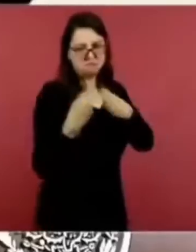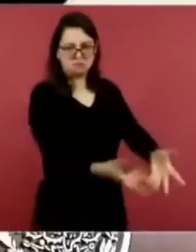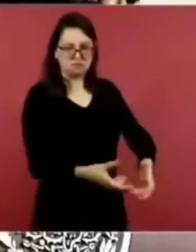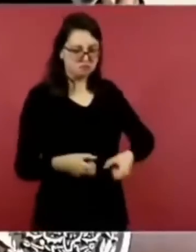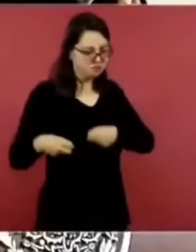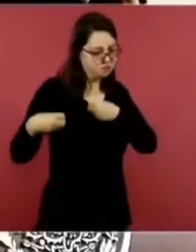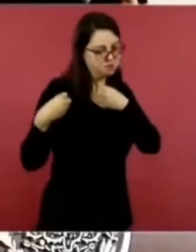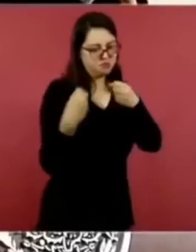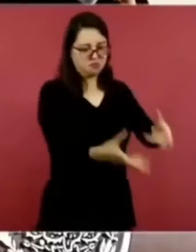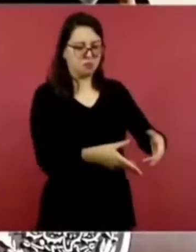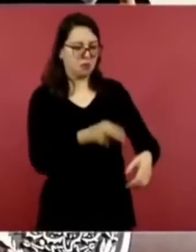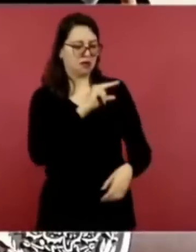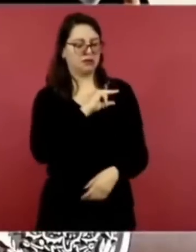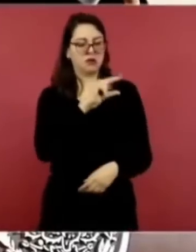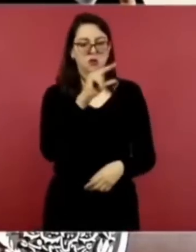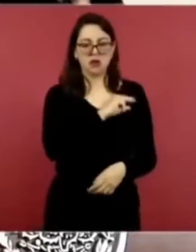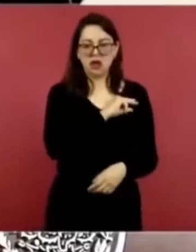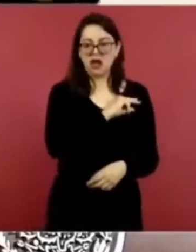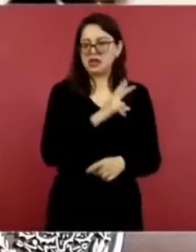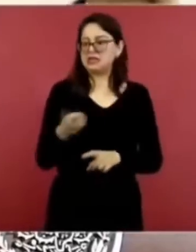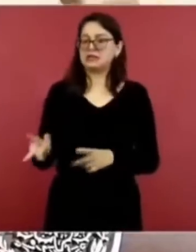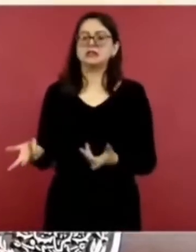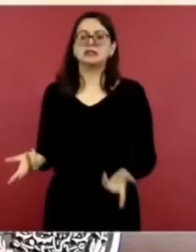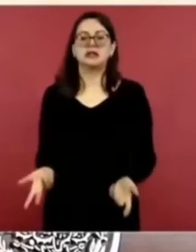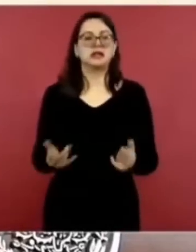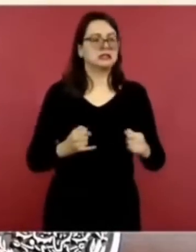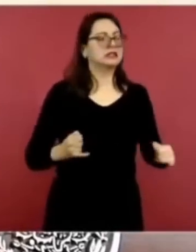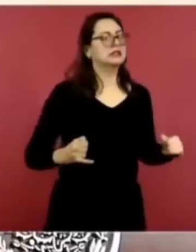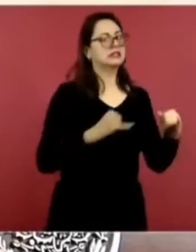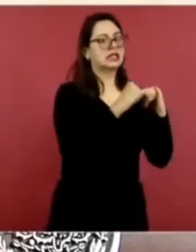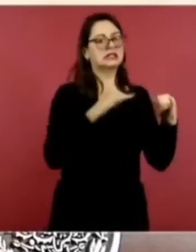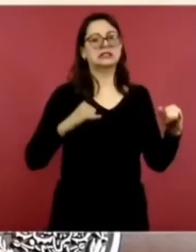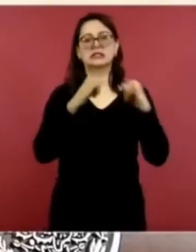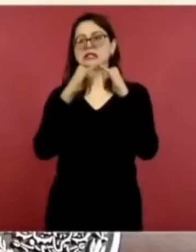secuestraron secuestraron a todos los poderes